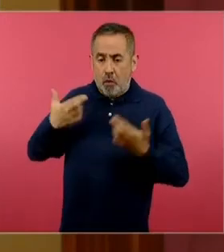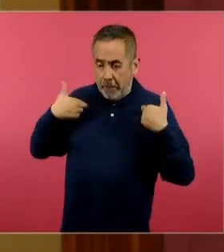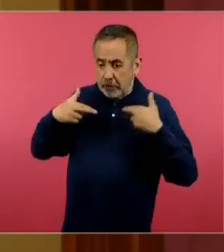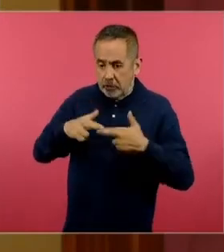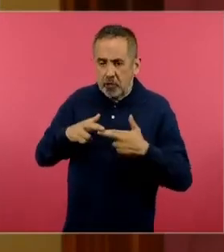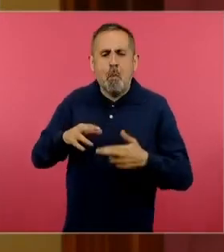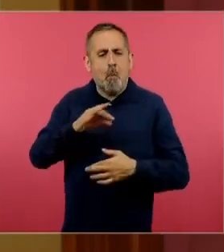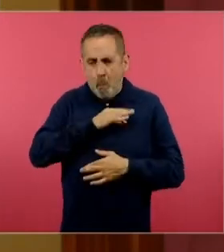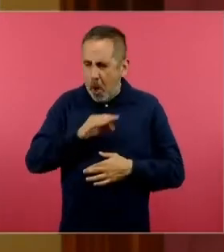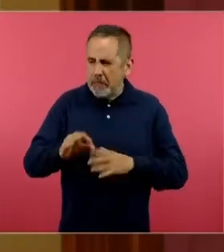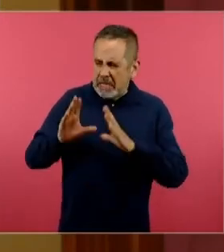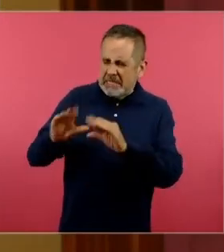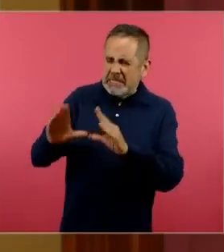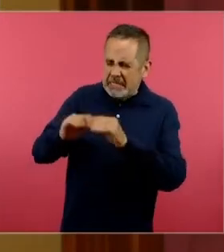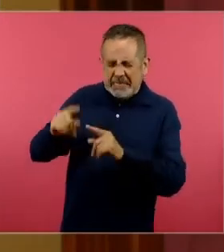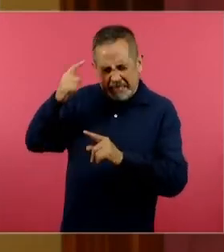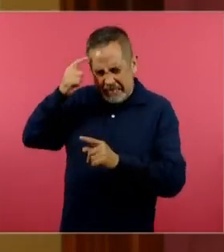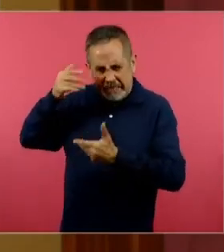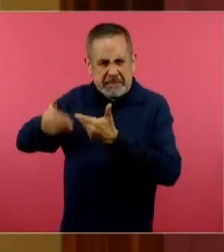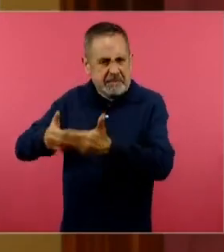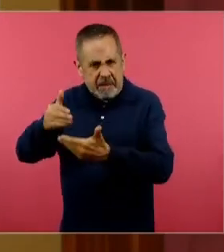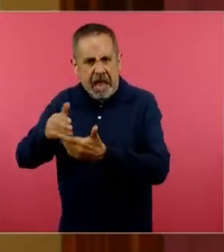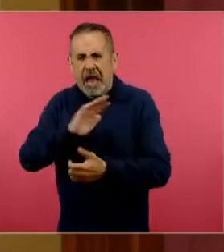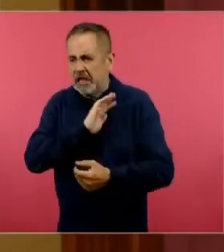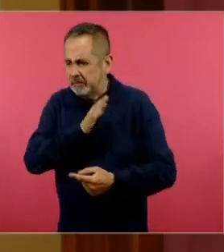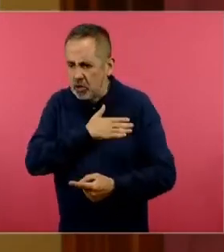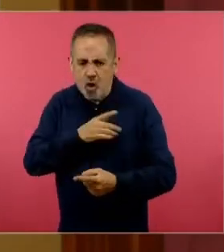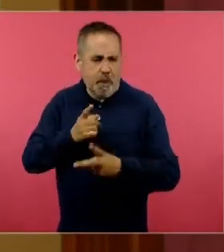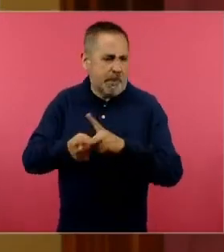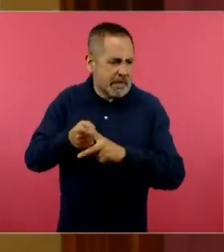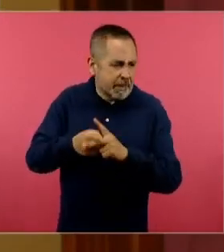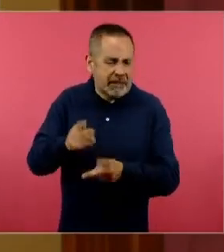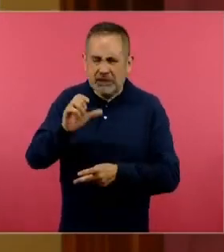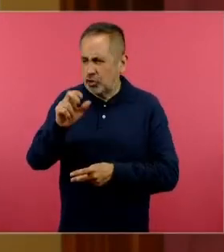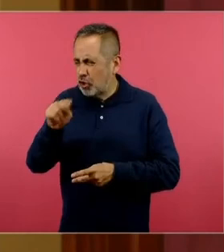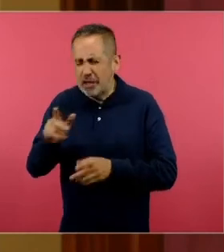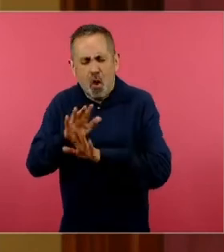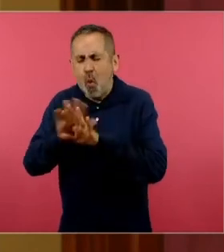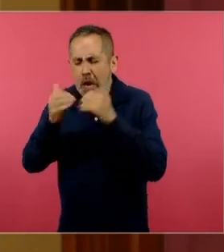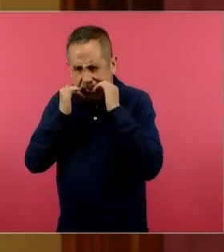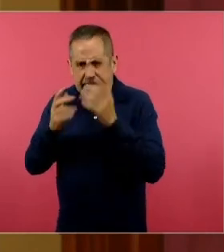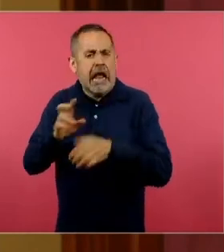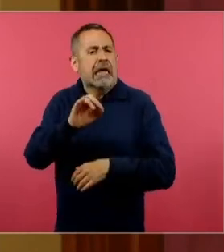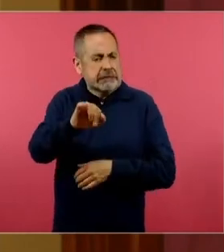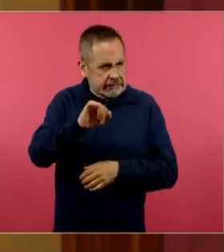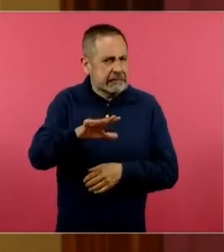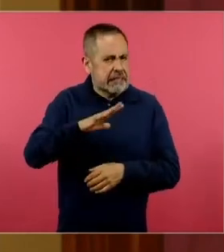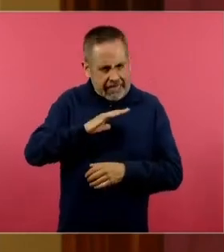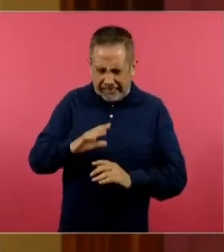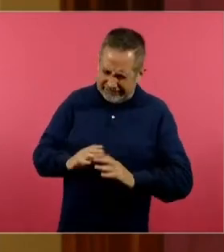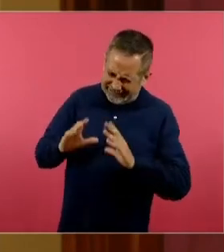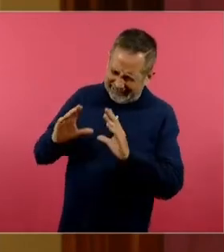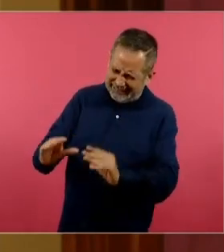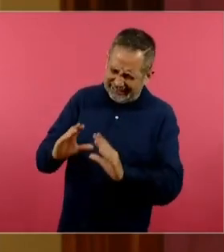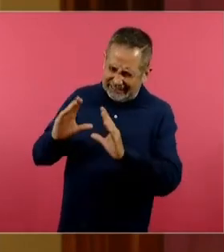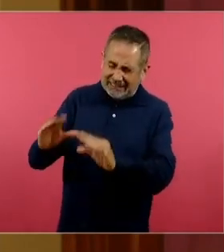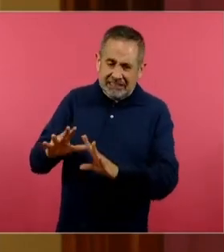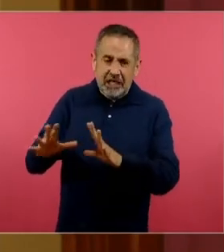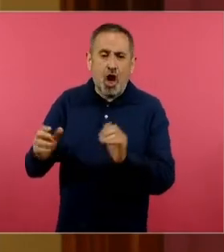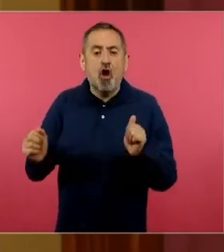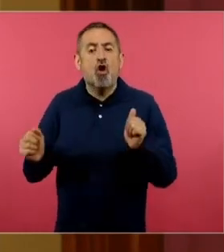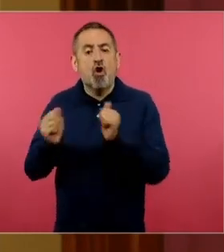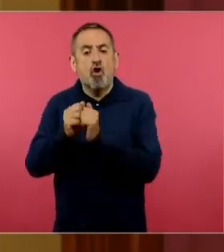desarrollar aprendizajes de español, de matemáticas, de ciencias de geografía, de la asignatura que ustedes quieran, pero ahora